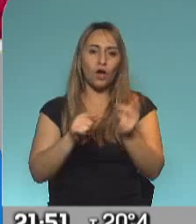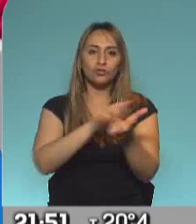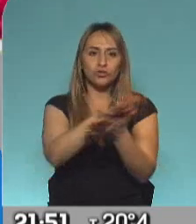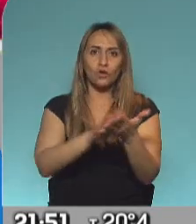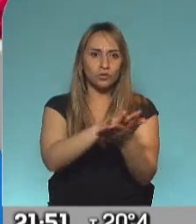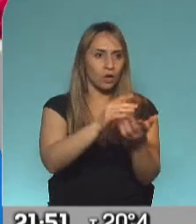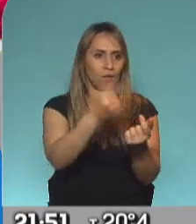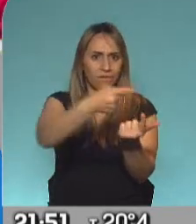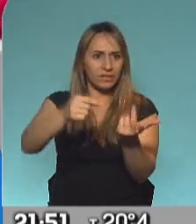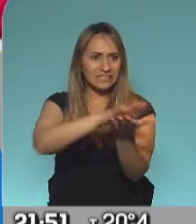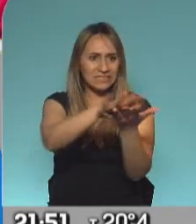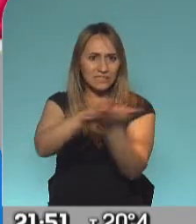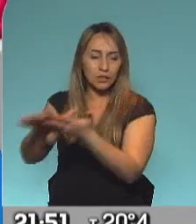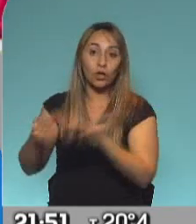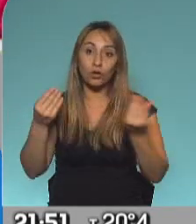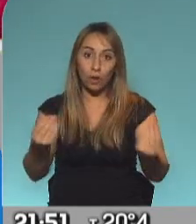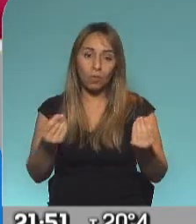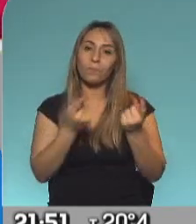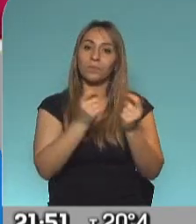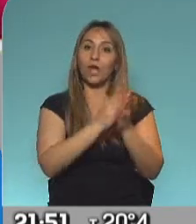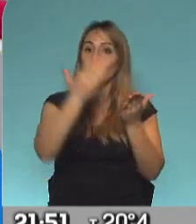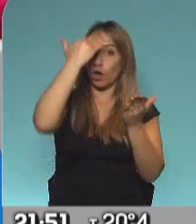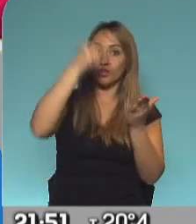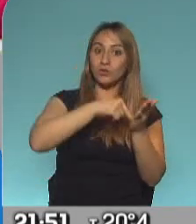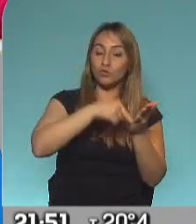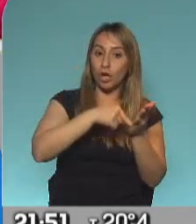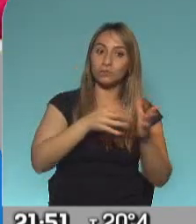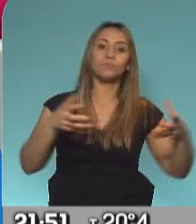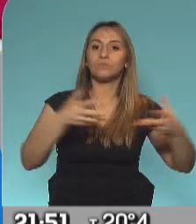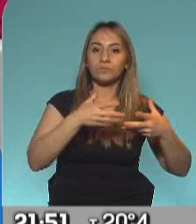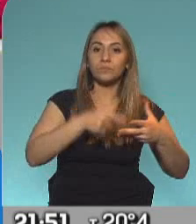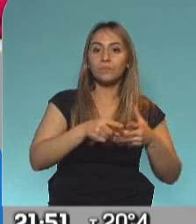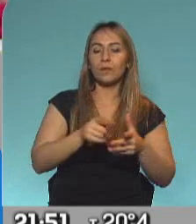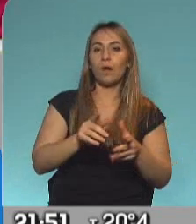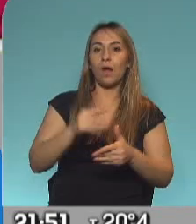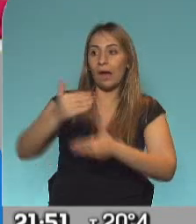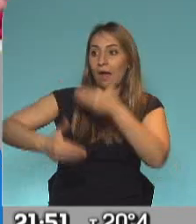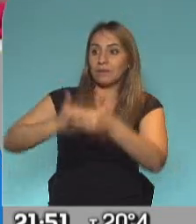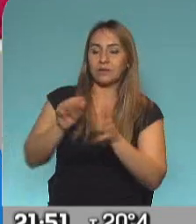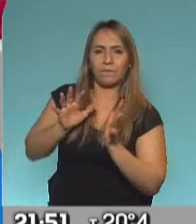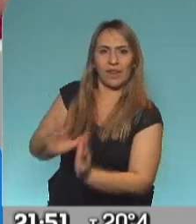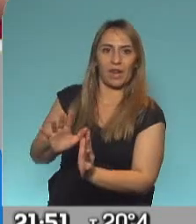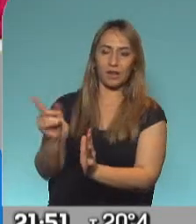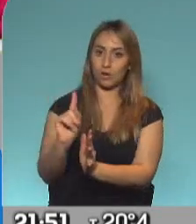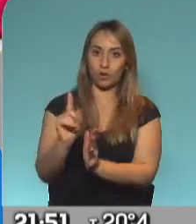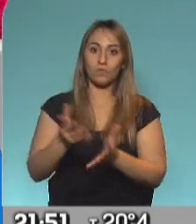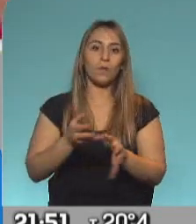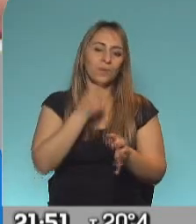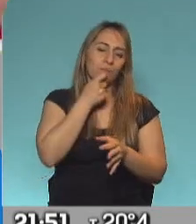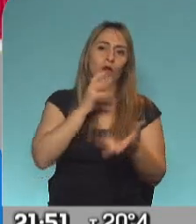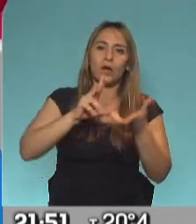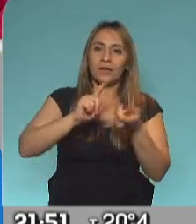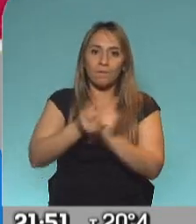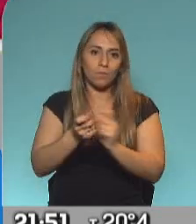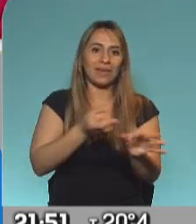hay que tener una constitución también que no frene a través de mayorías especiales esos avances y esas reformas en el sistema educativo, de salud,